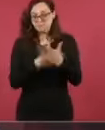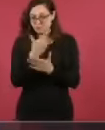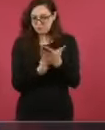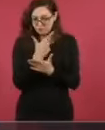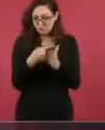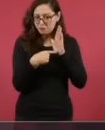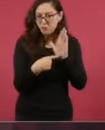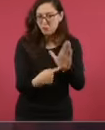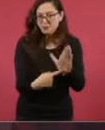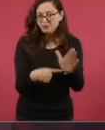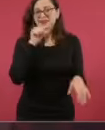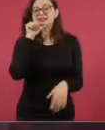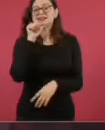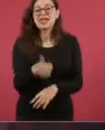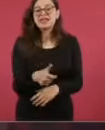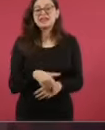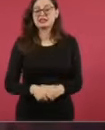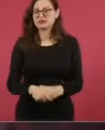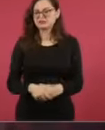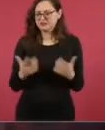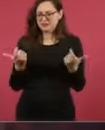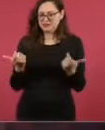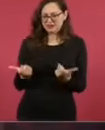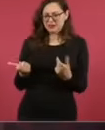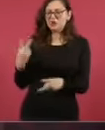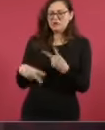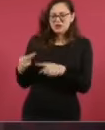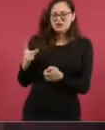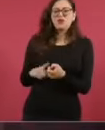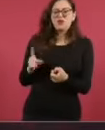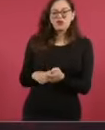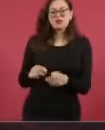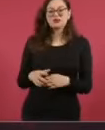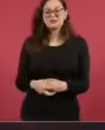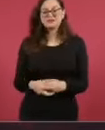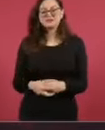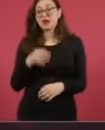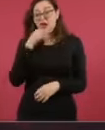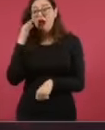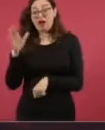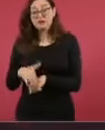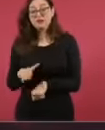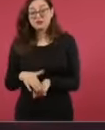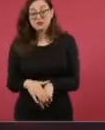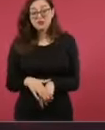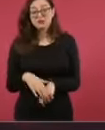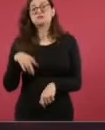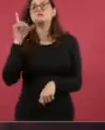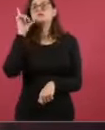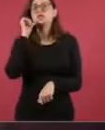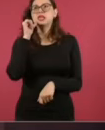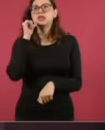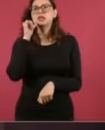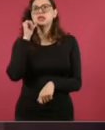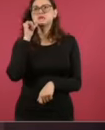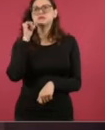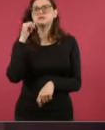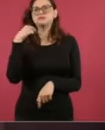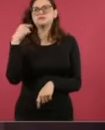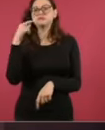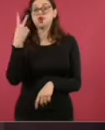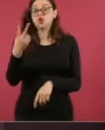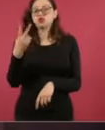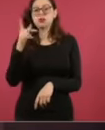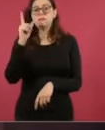¿Y de dónde? Mañana o pasado mañana vamos a dar a conocer lo que han recibido